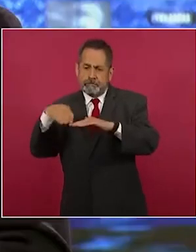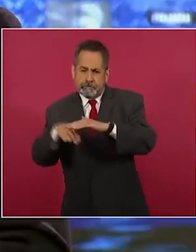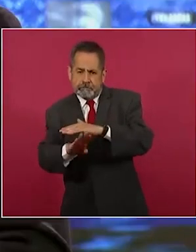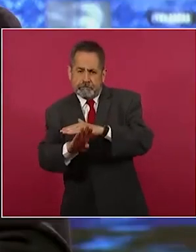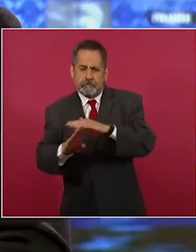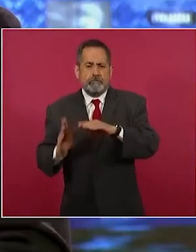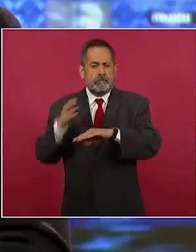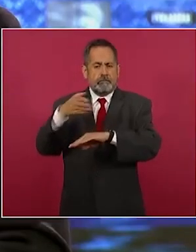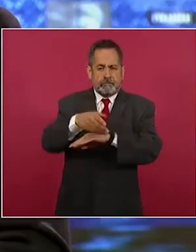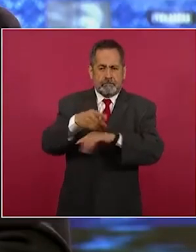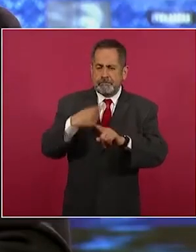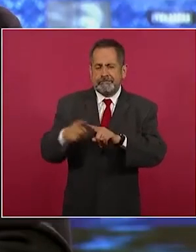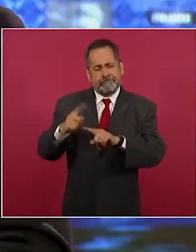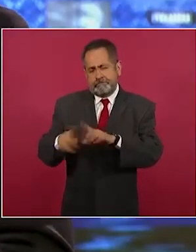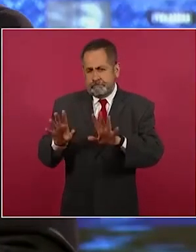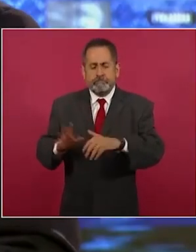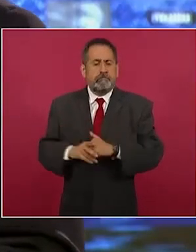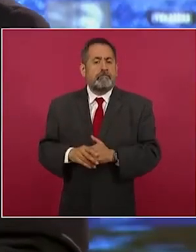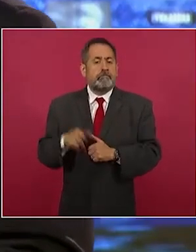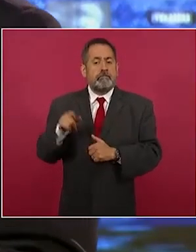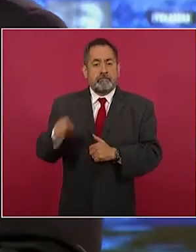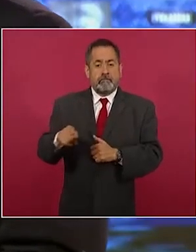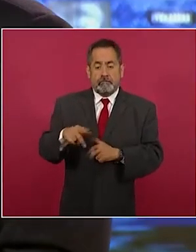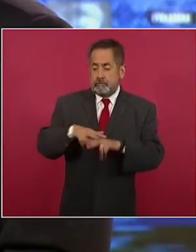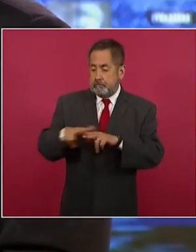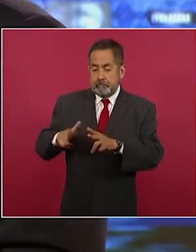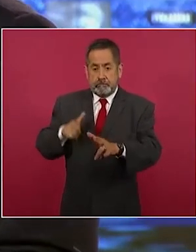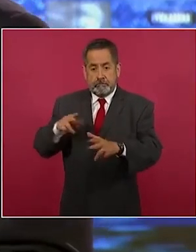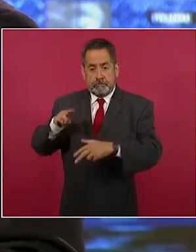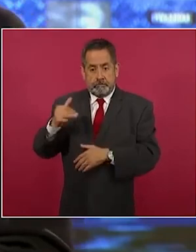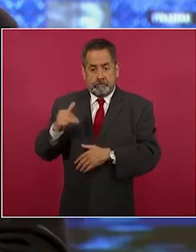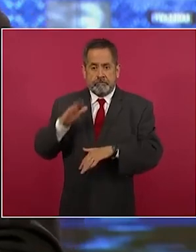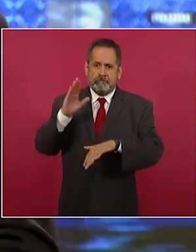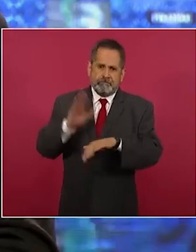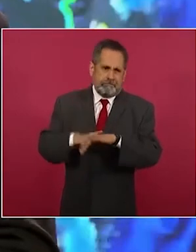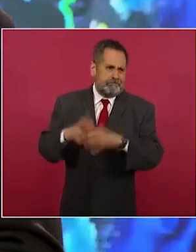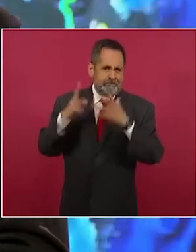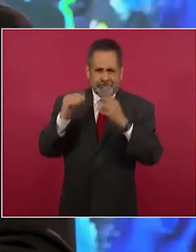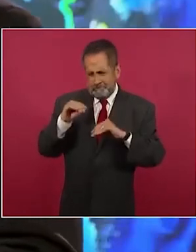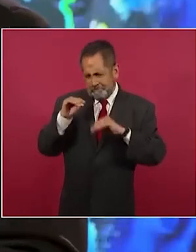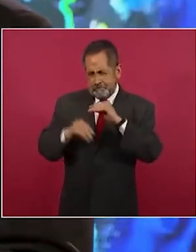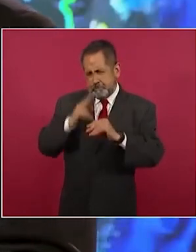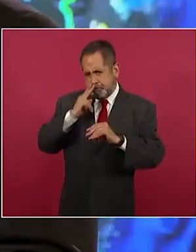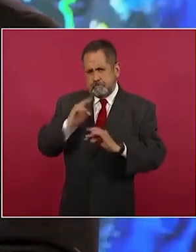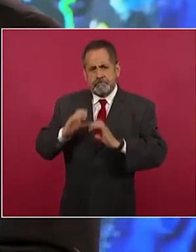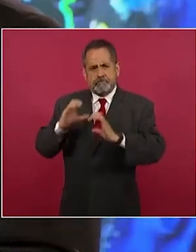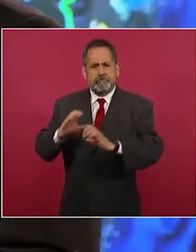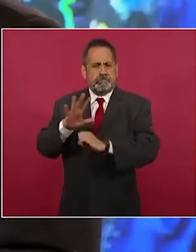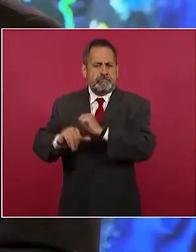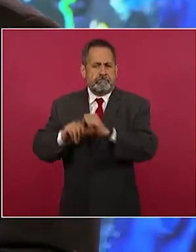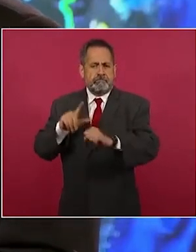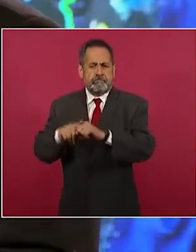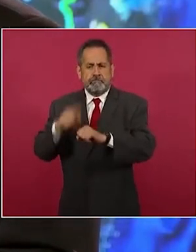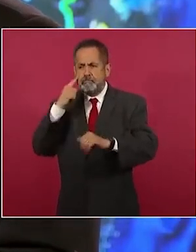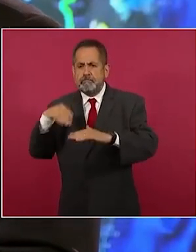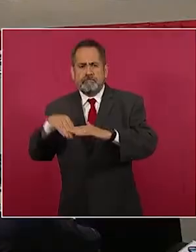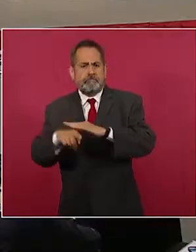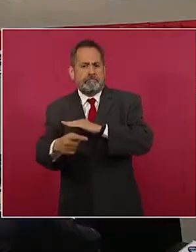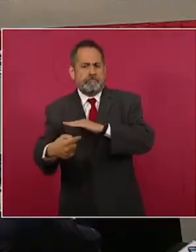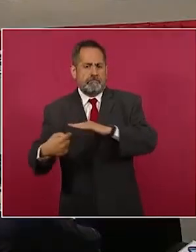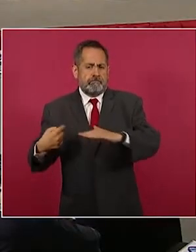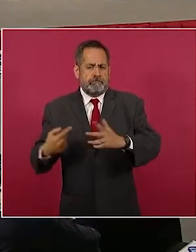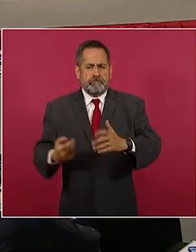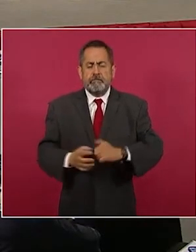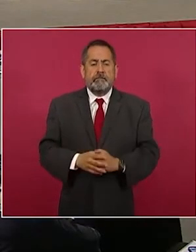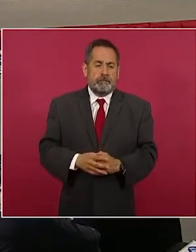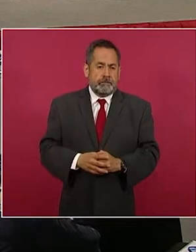de más infraestructura en México que utilice los pasos de fauna. A partir del diálogo y los acuerdos, ya